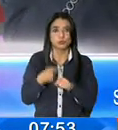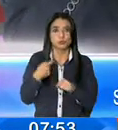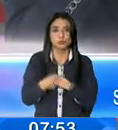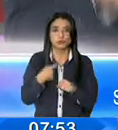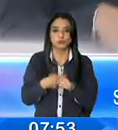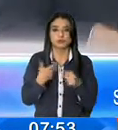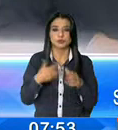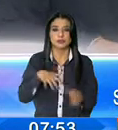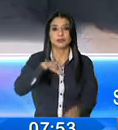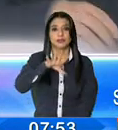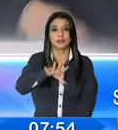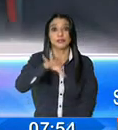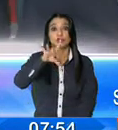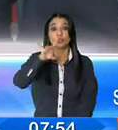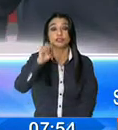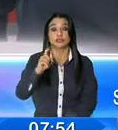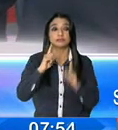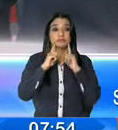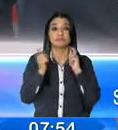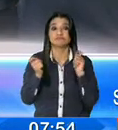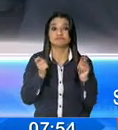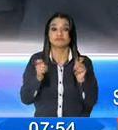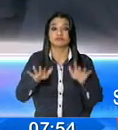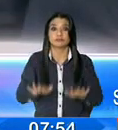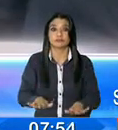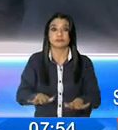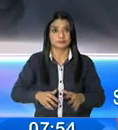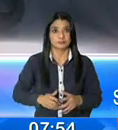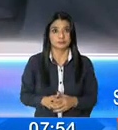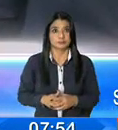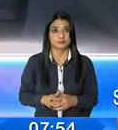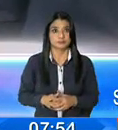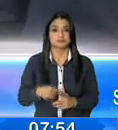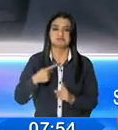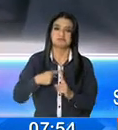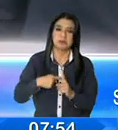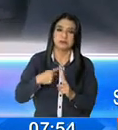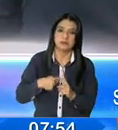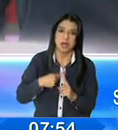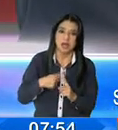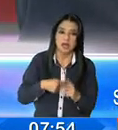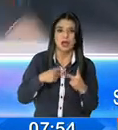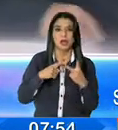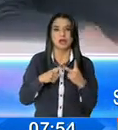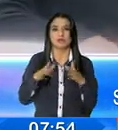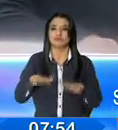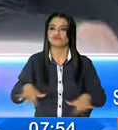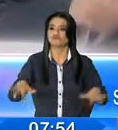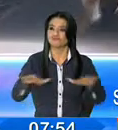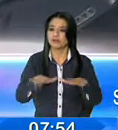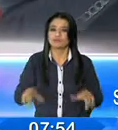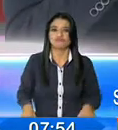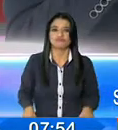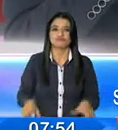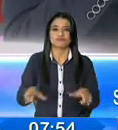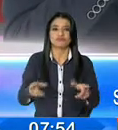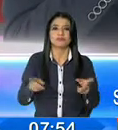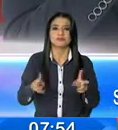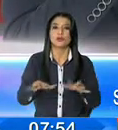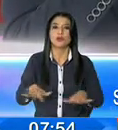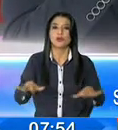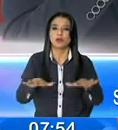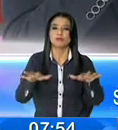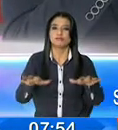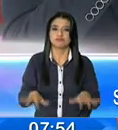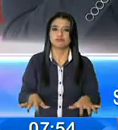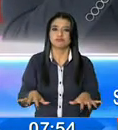de 580 operativos en este momento, tanto en los mercados, en los no regionales, hemos hecho también los puntos fijos,